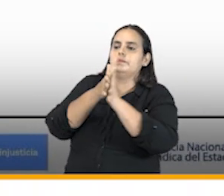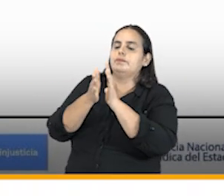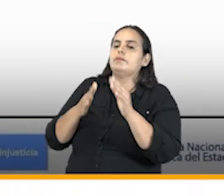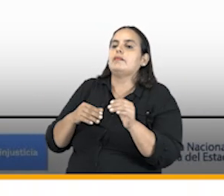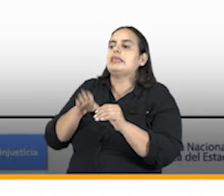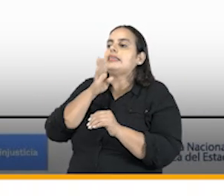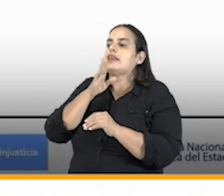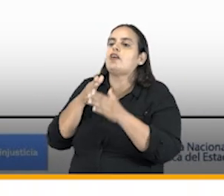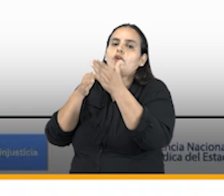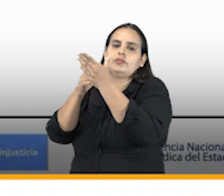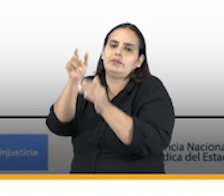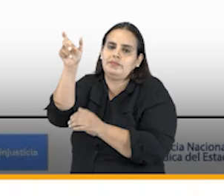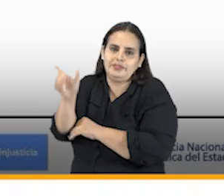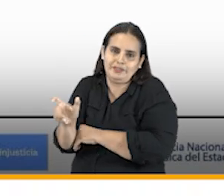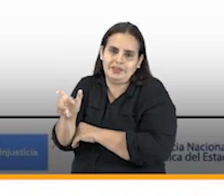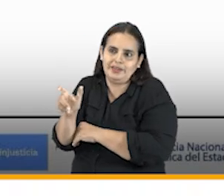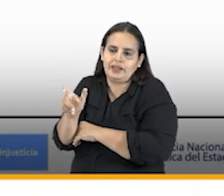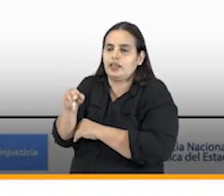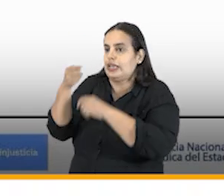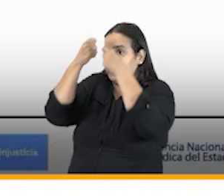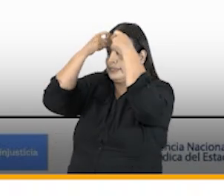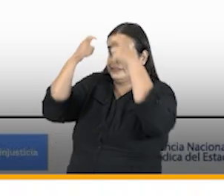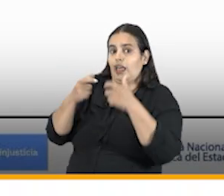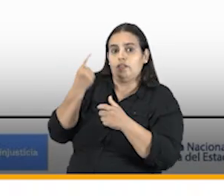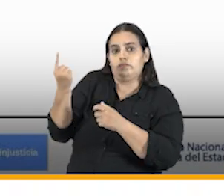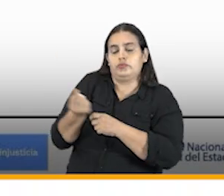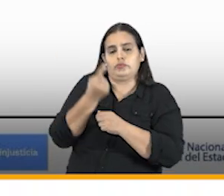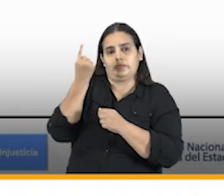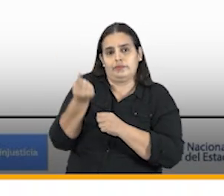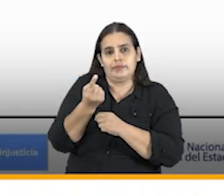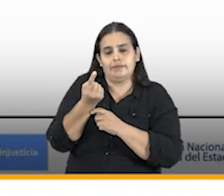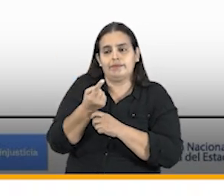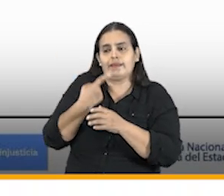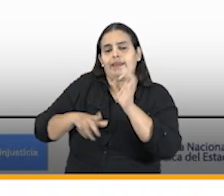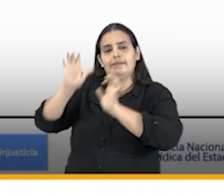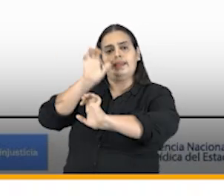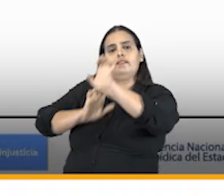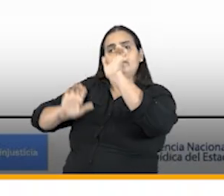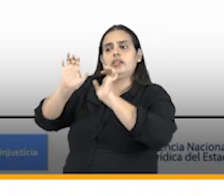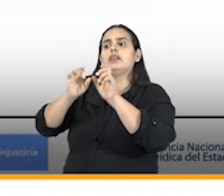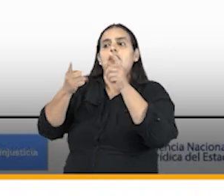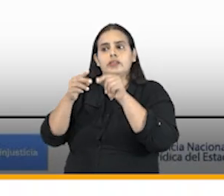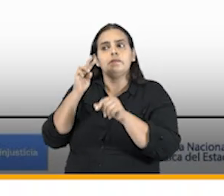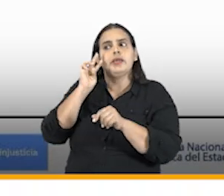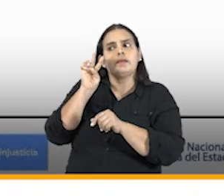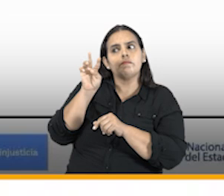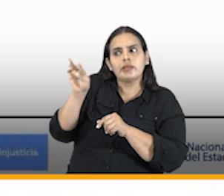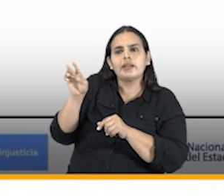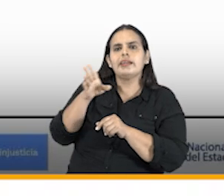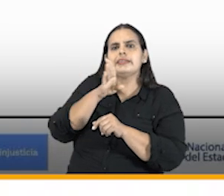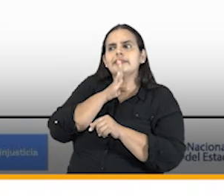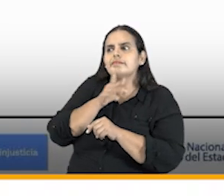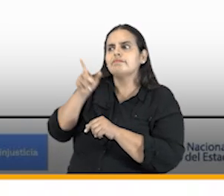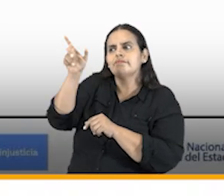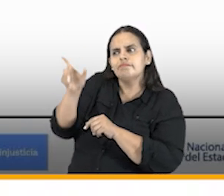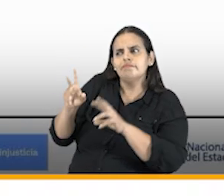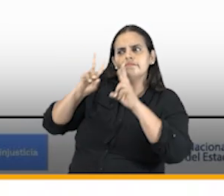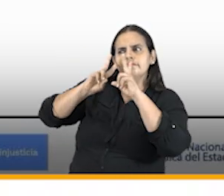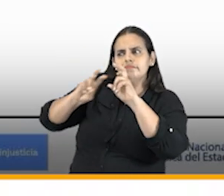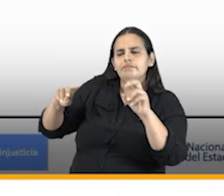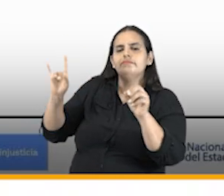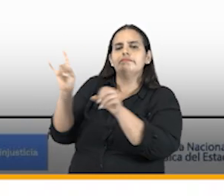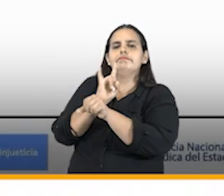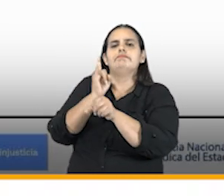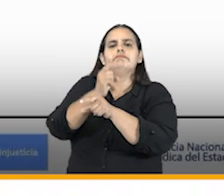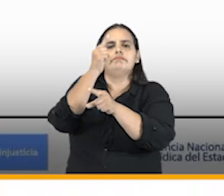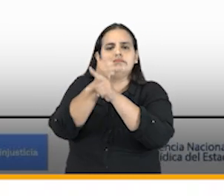particulares con el objetivo de que el estado no solamente se defienda sino que también ataque y también que haga uso